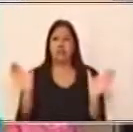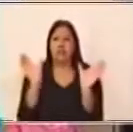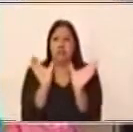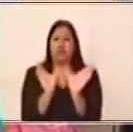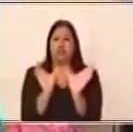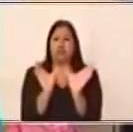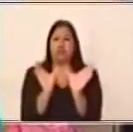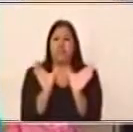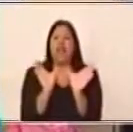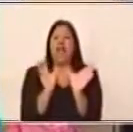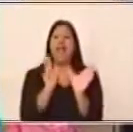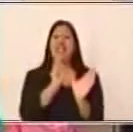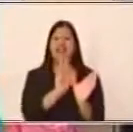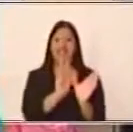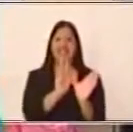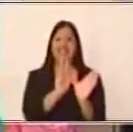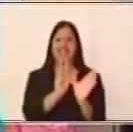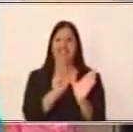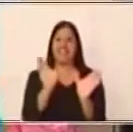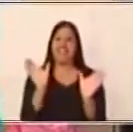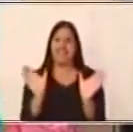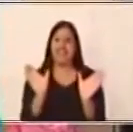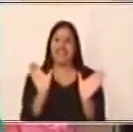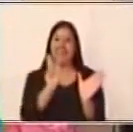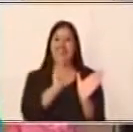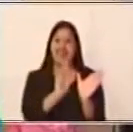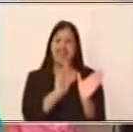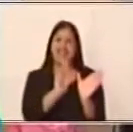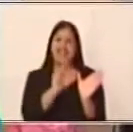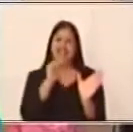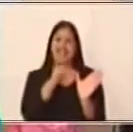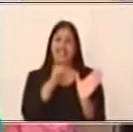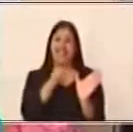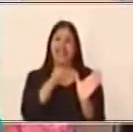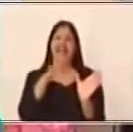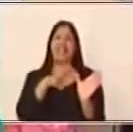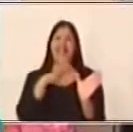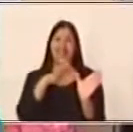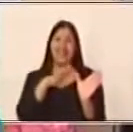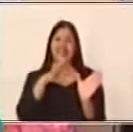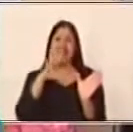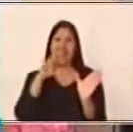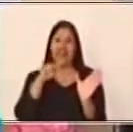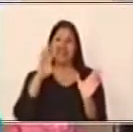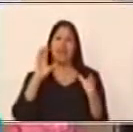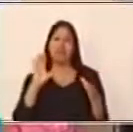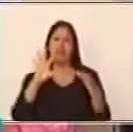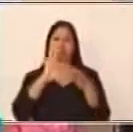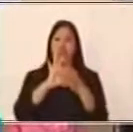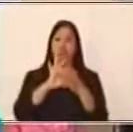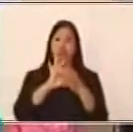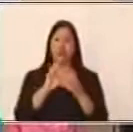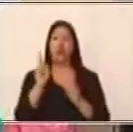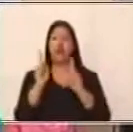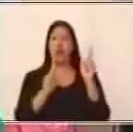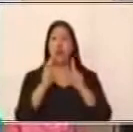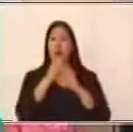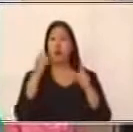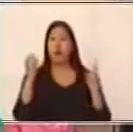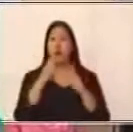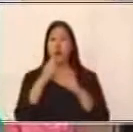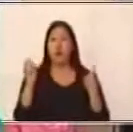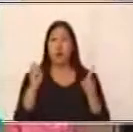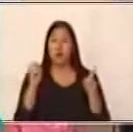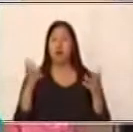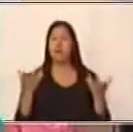Y o sea, tiene una conjunción como palabra de enlace. ¿Y cuáles son las oraciones que tienen conjunciones como